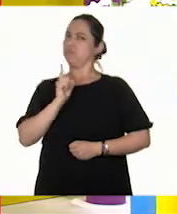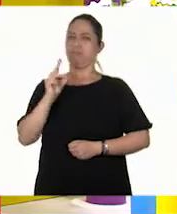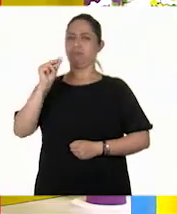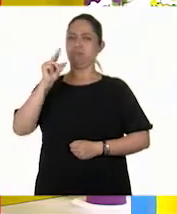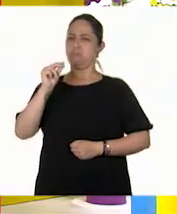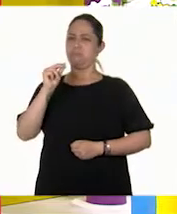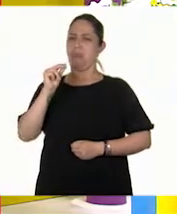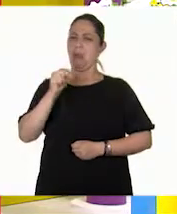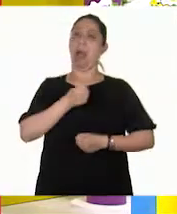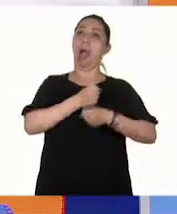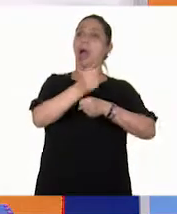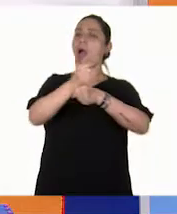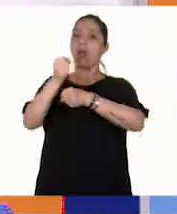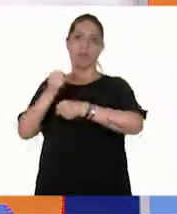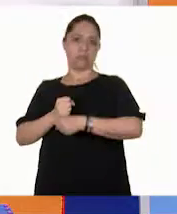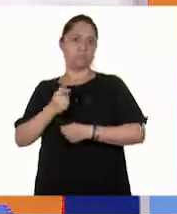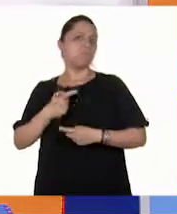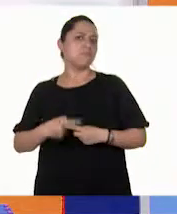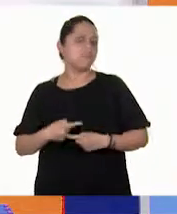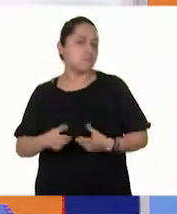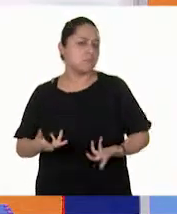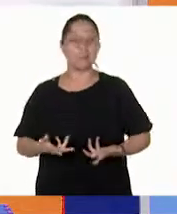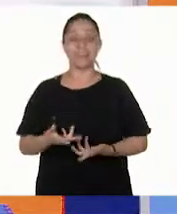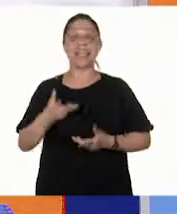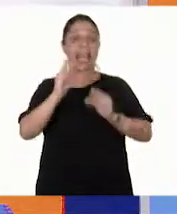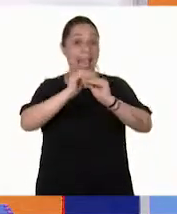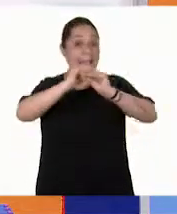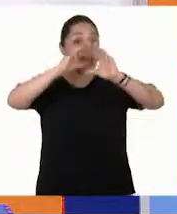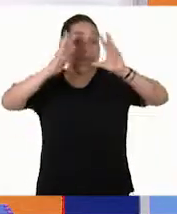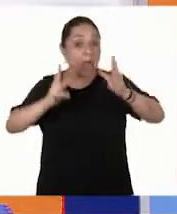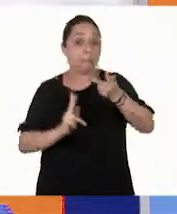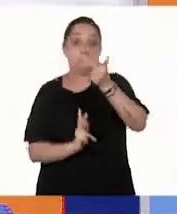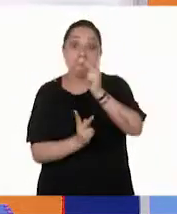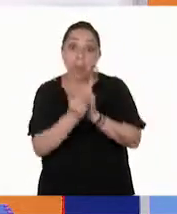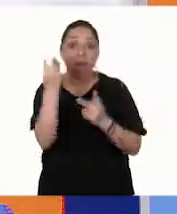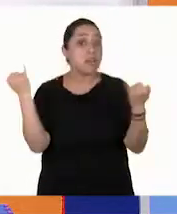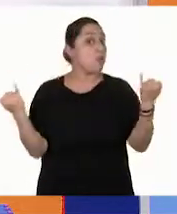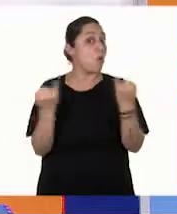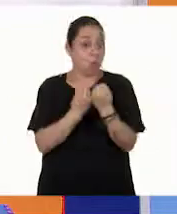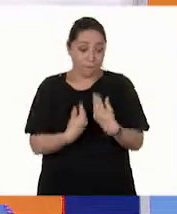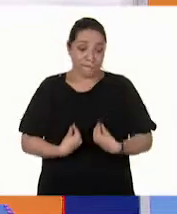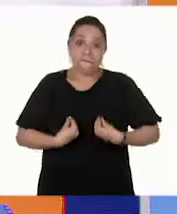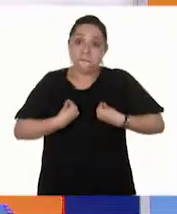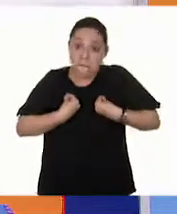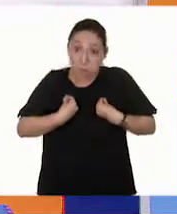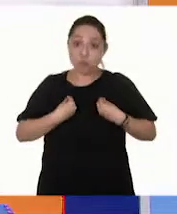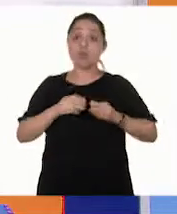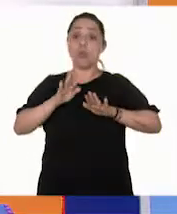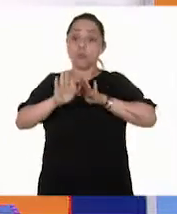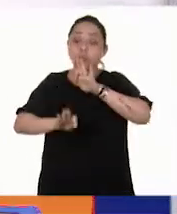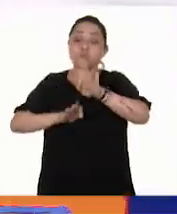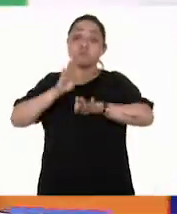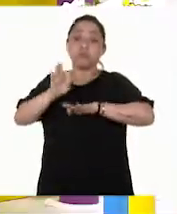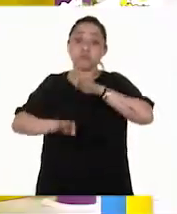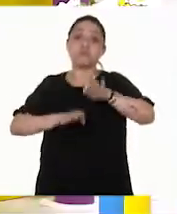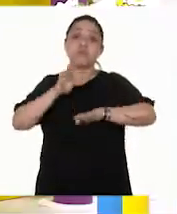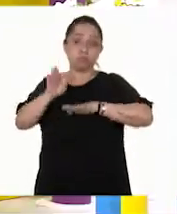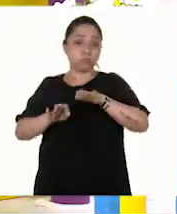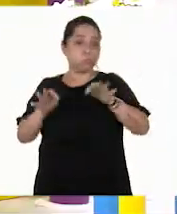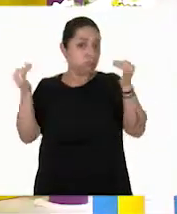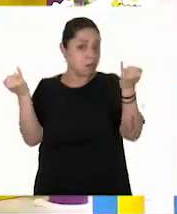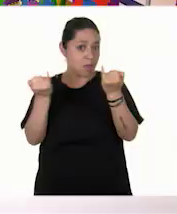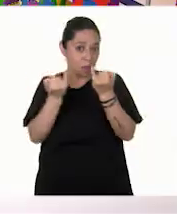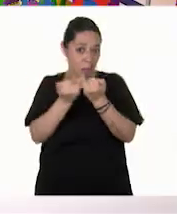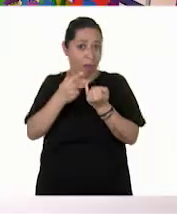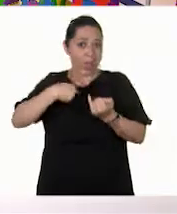¿A quién le gusta? Claro que a nadie, Pepe. Precisamente las plantas son seres vivos y por eso tenemos que cuidarlas. Observen lo que tengo aquí. Les traje unas